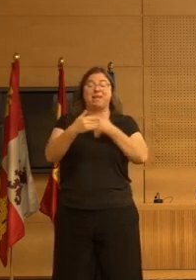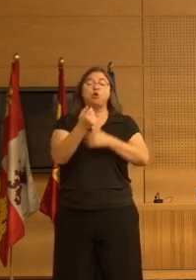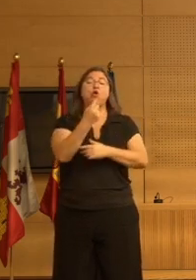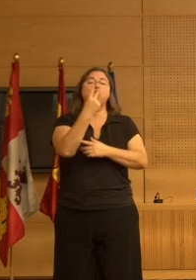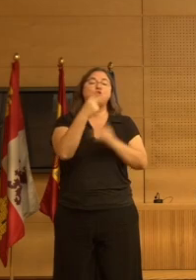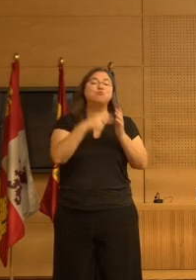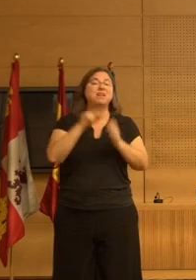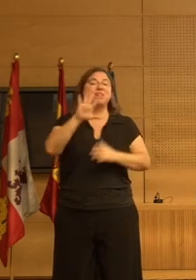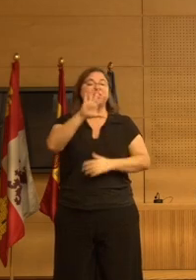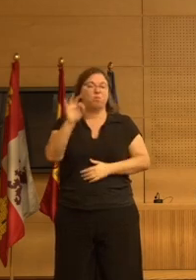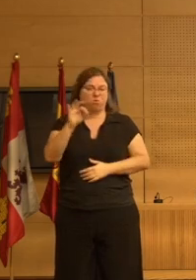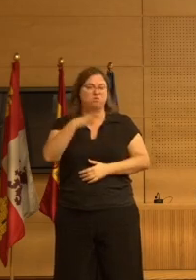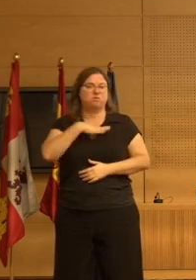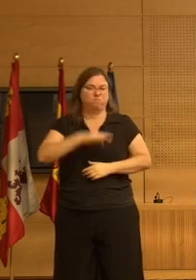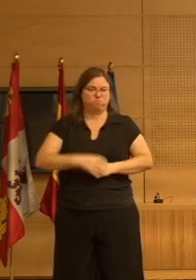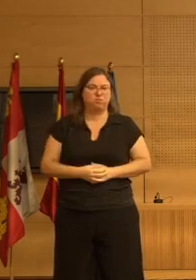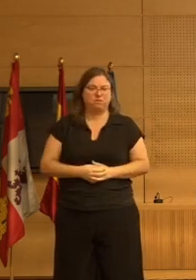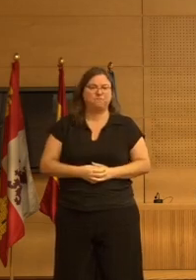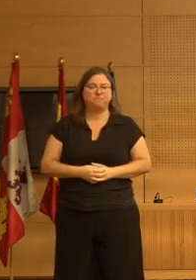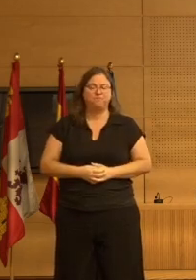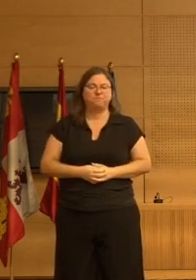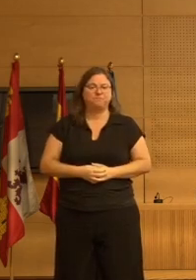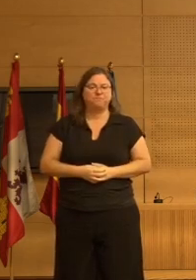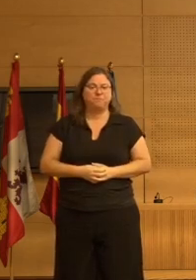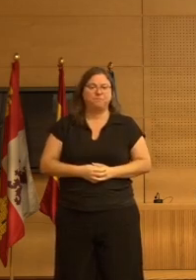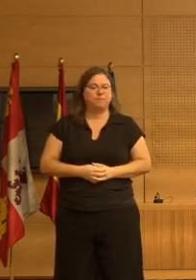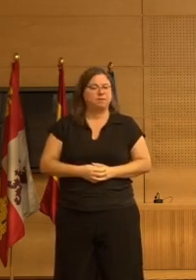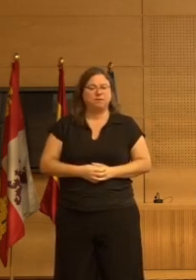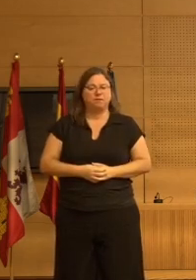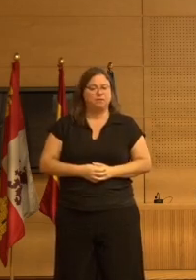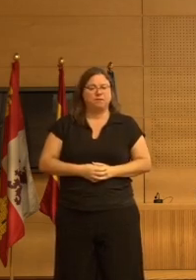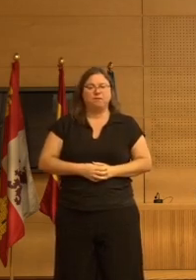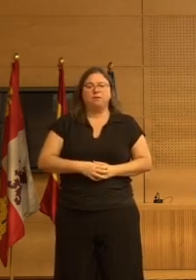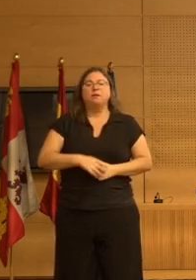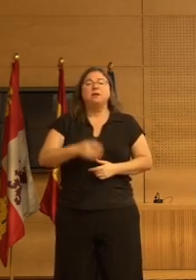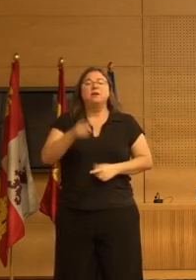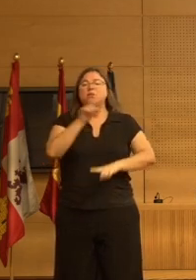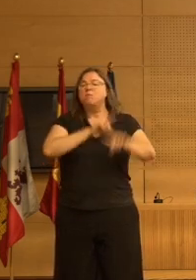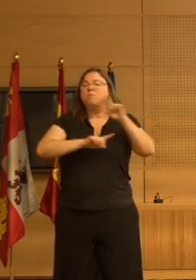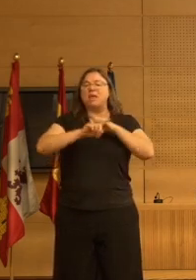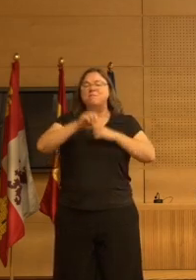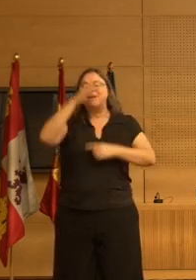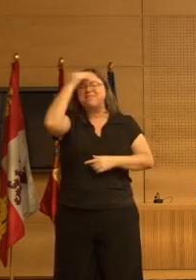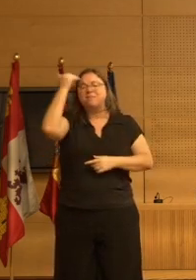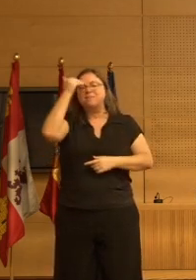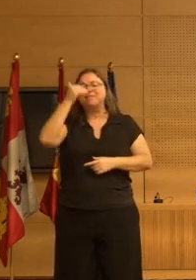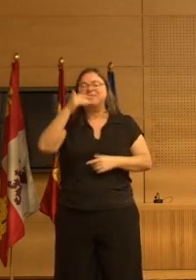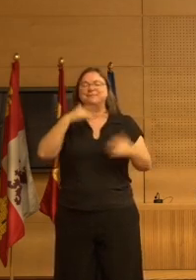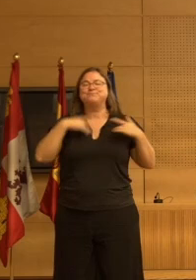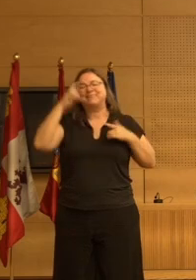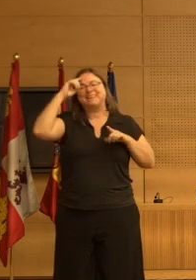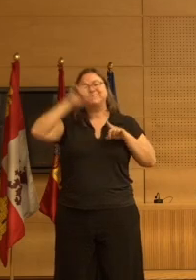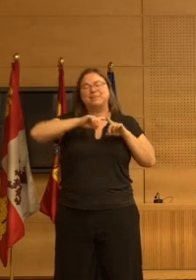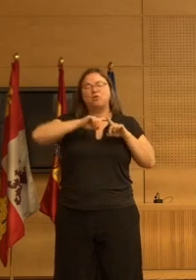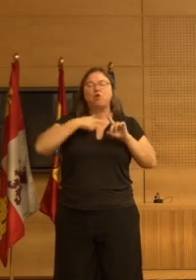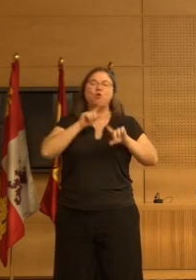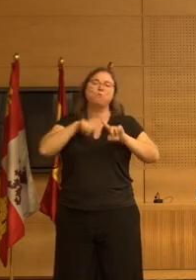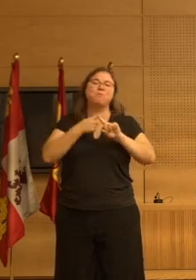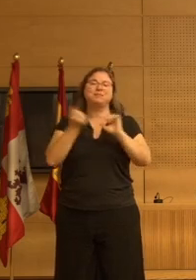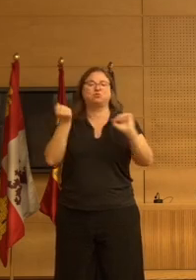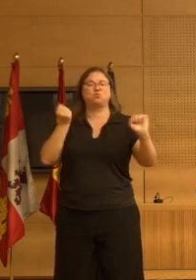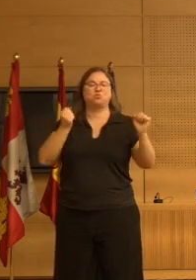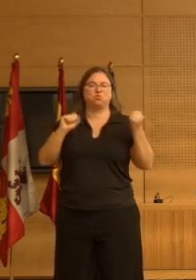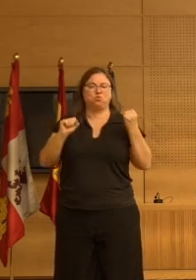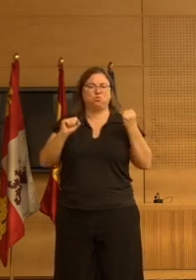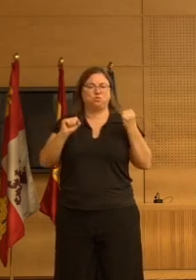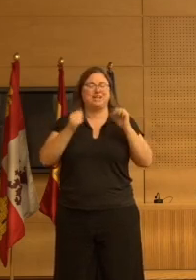los principales problemas que produce la demencia son los síntomas psicológicos y conductuales. Fueron definidos por la